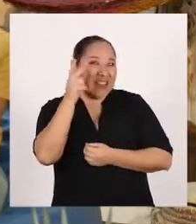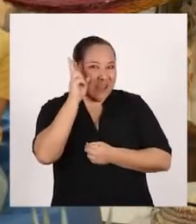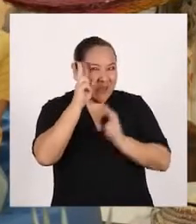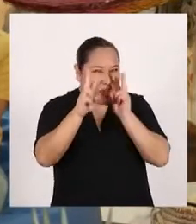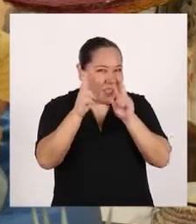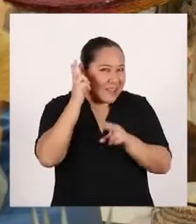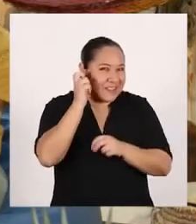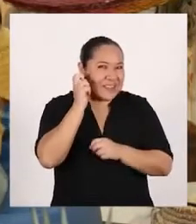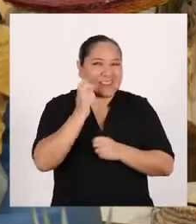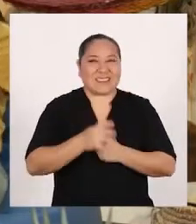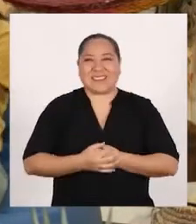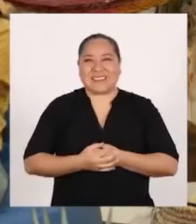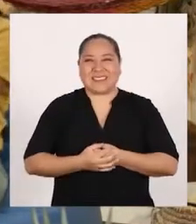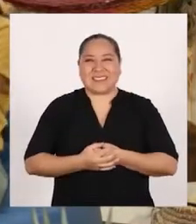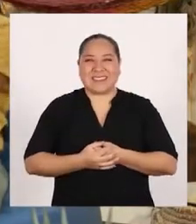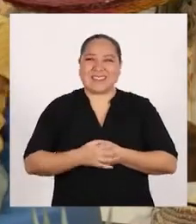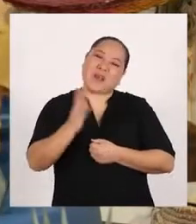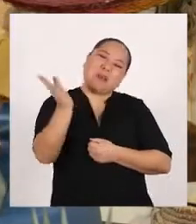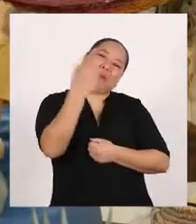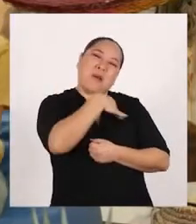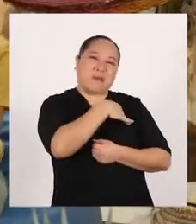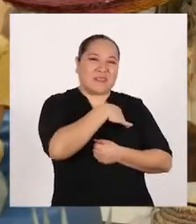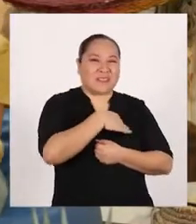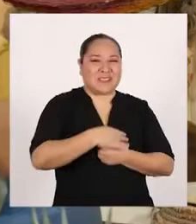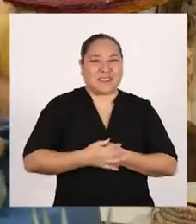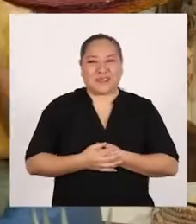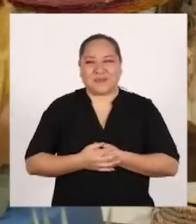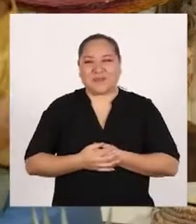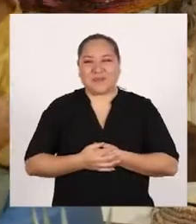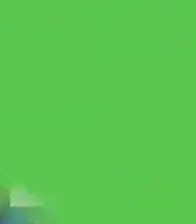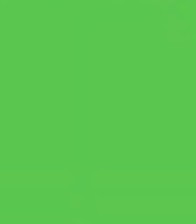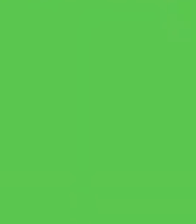escucharlos Vamos con ellos